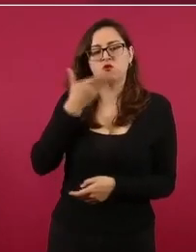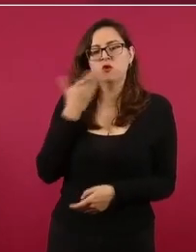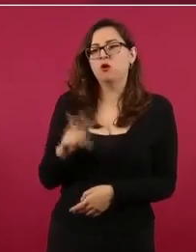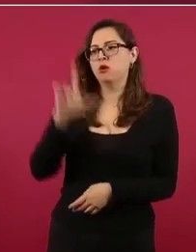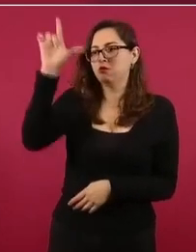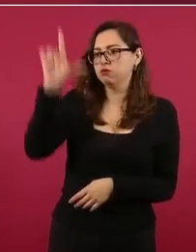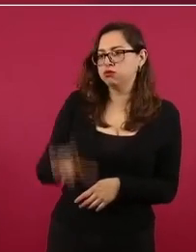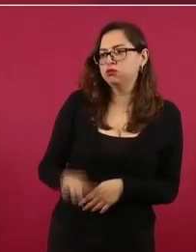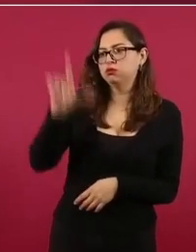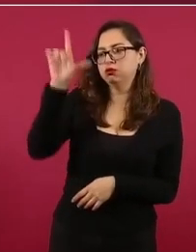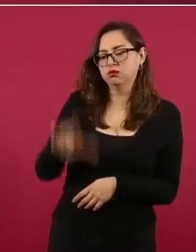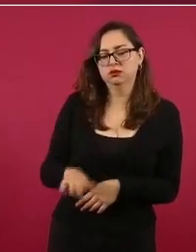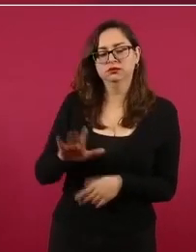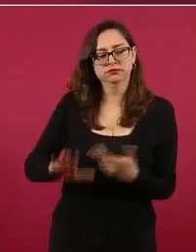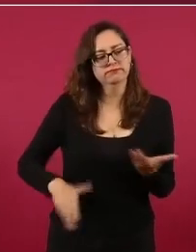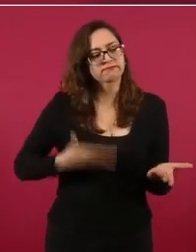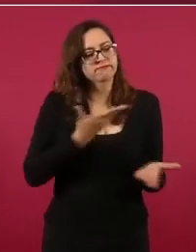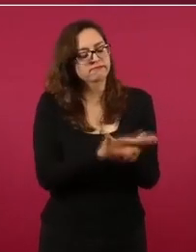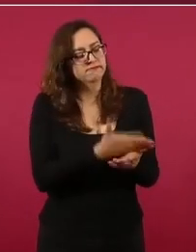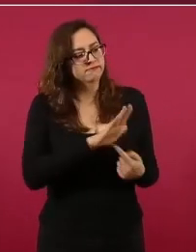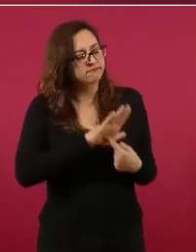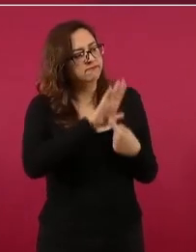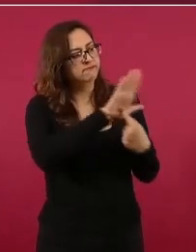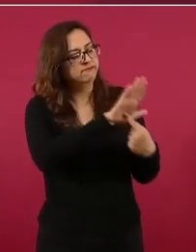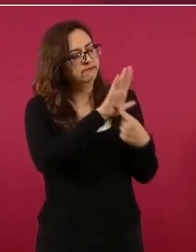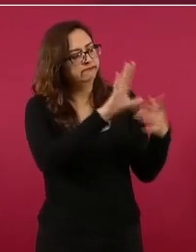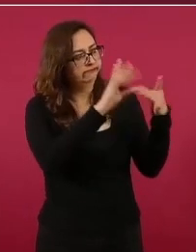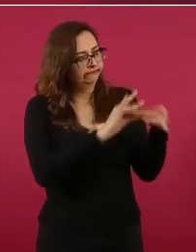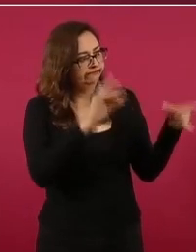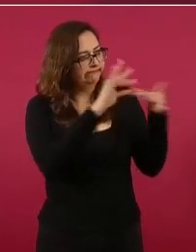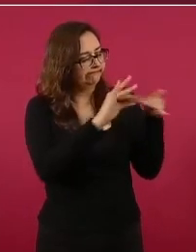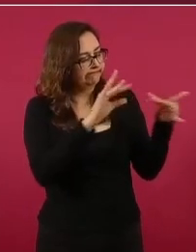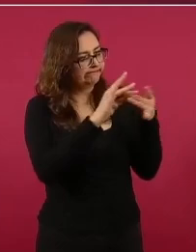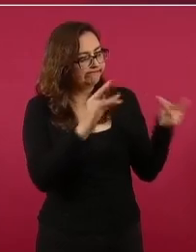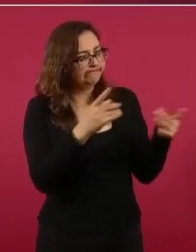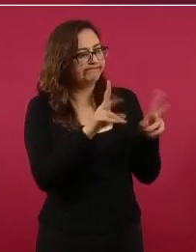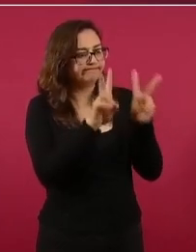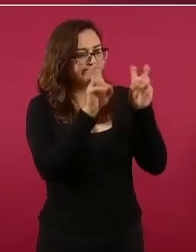la jefa de gobierno en la reunión de seguridad.